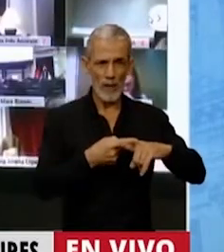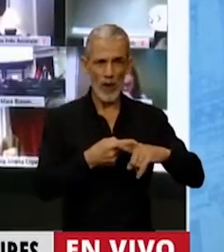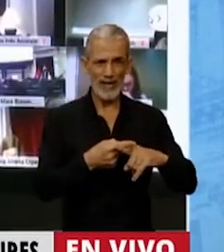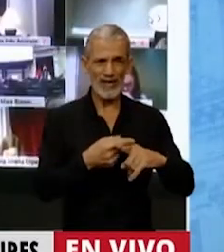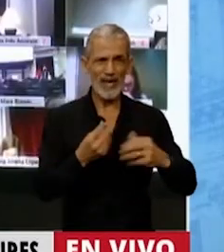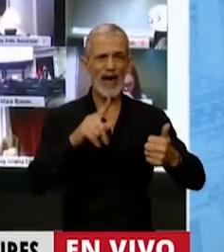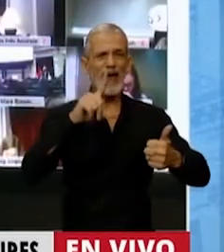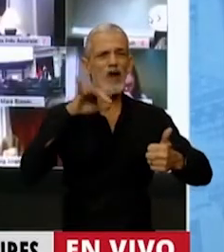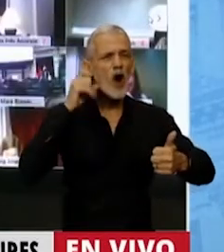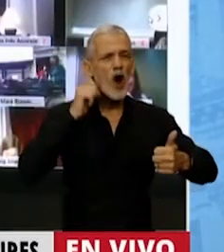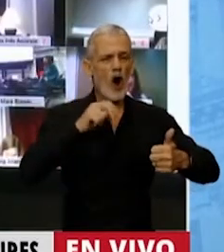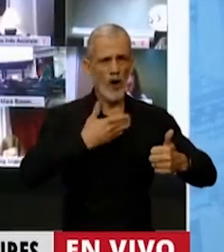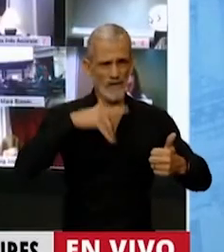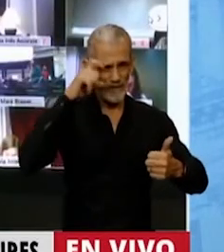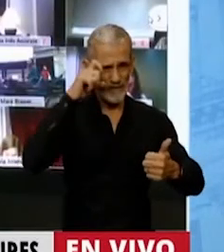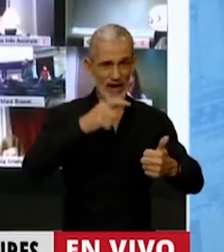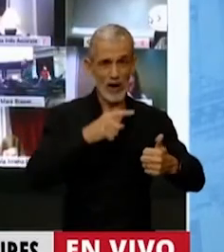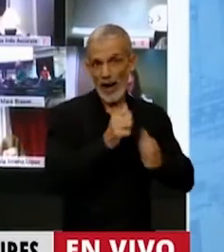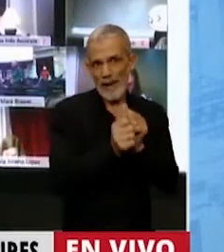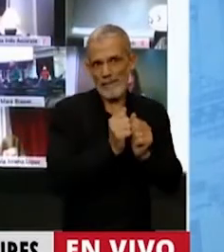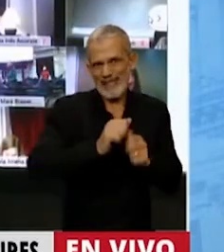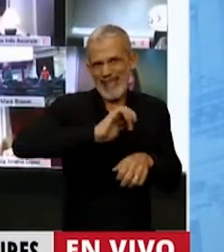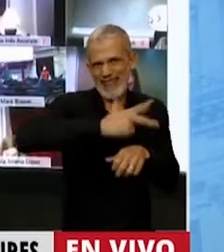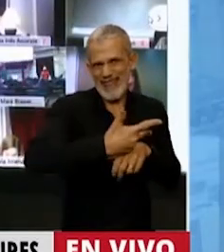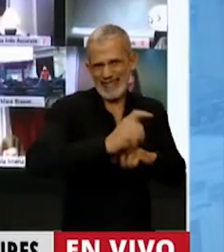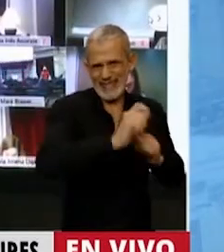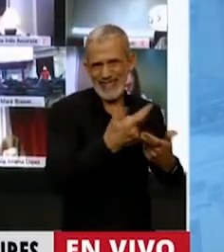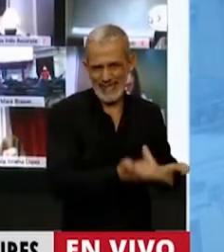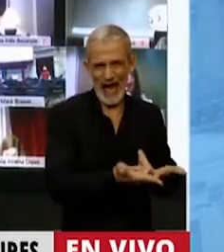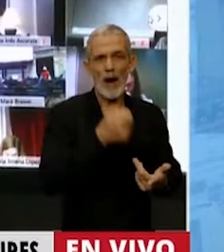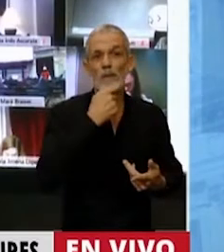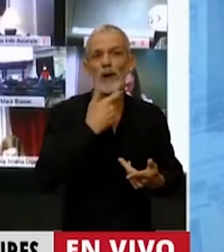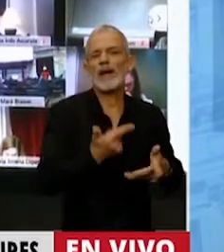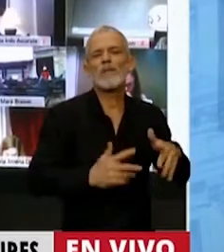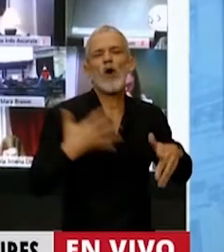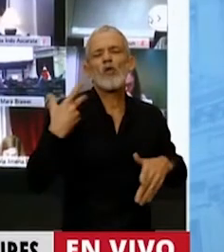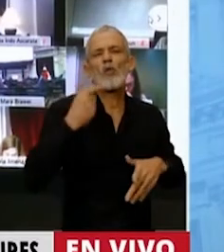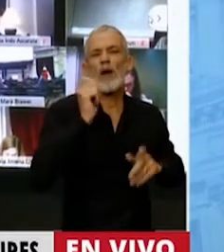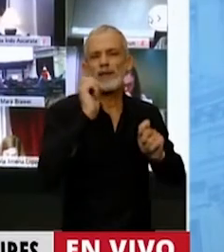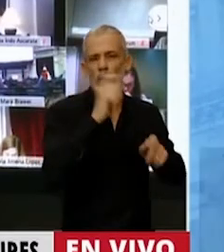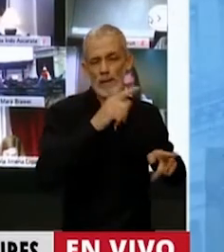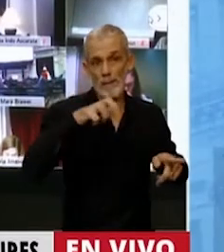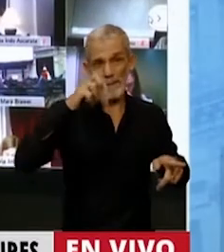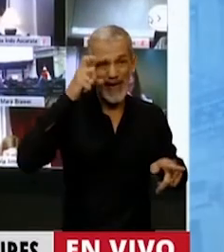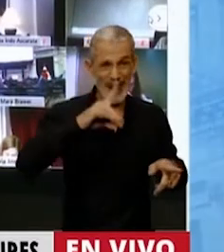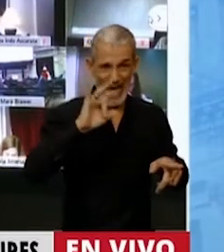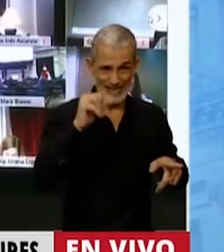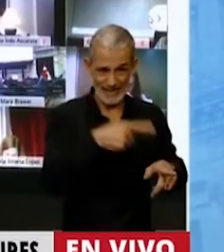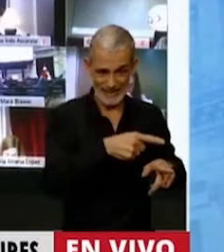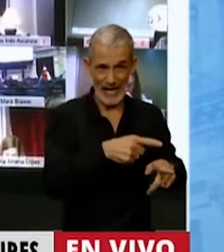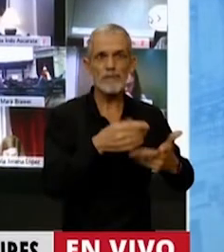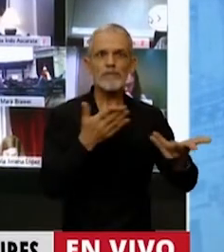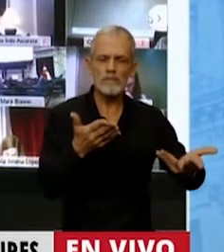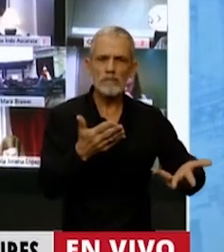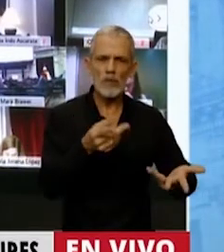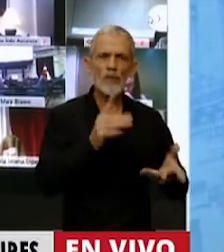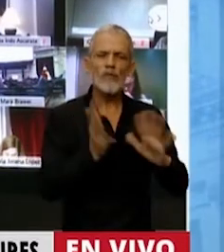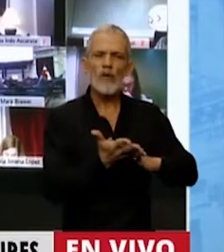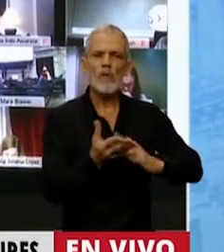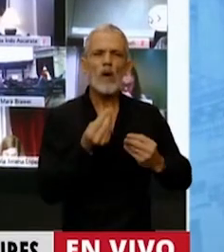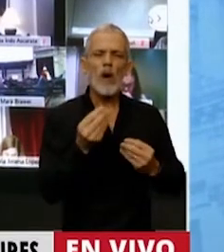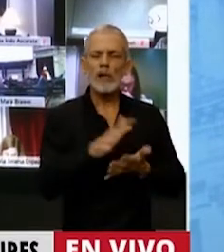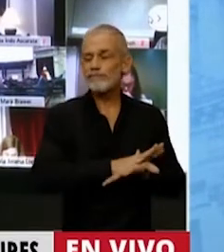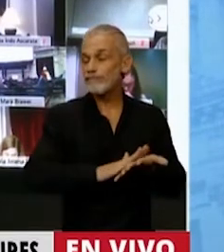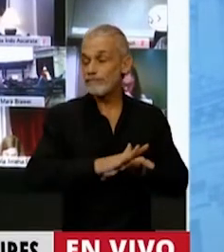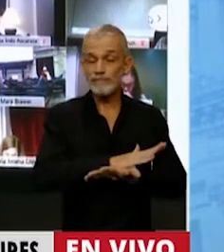la UGOFE con las tercerizadas de la cual, por ejemplo, Pedraza era uno de los dueños, un régimen de